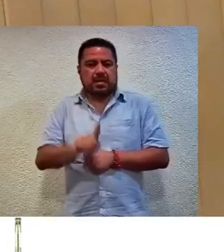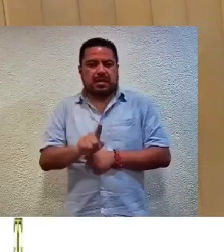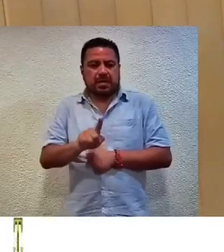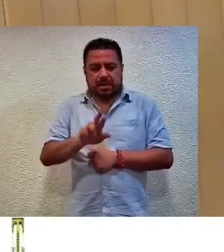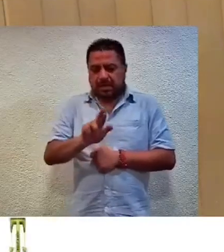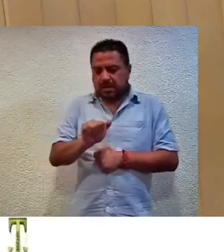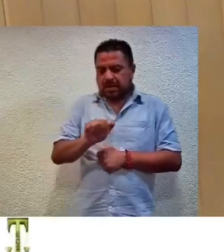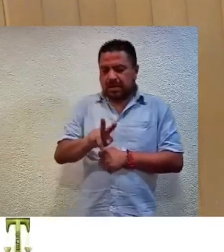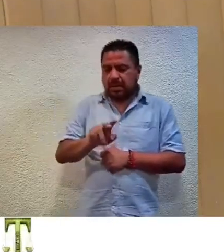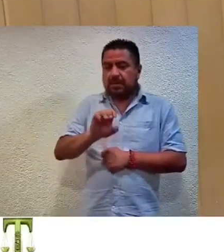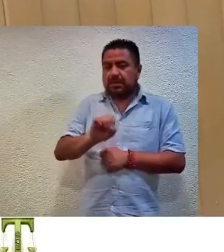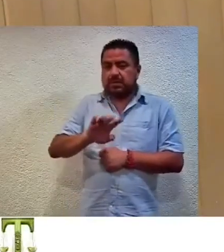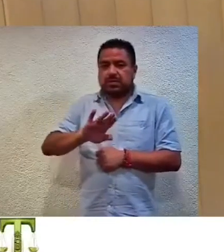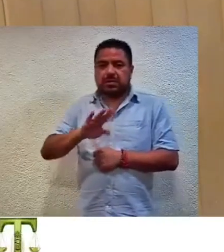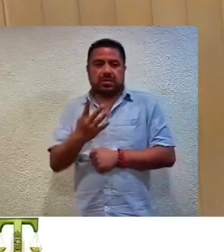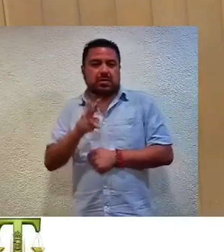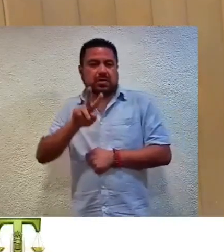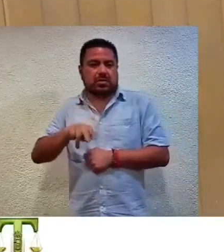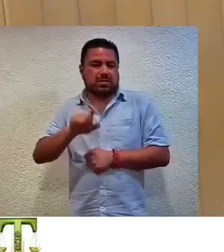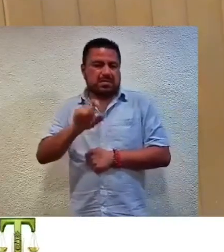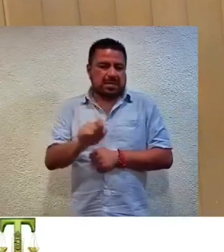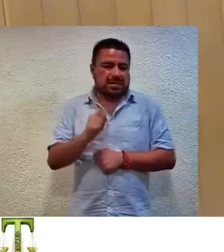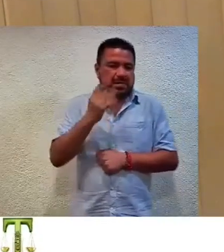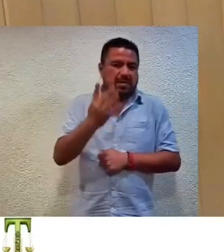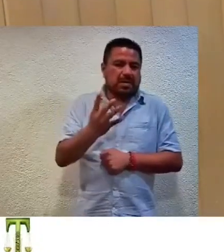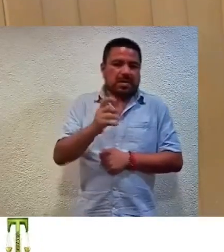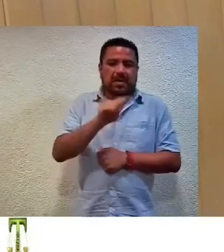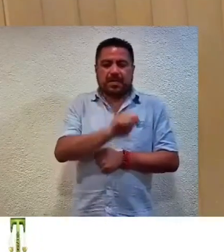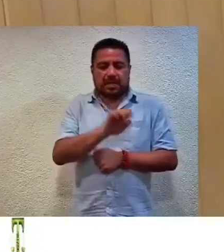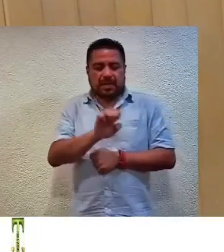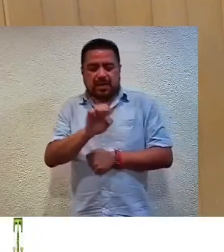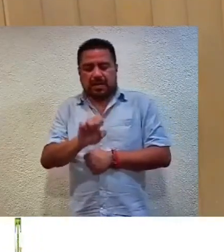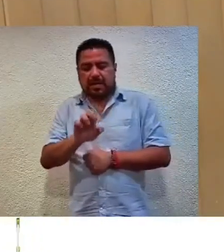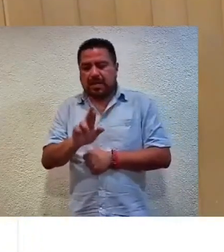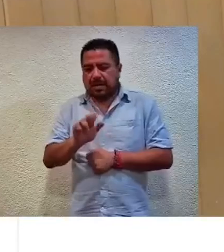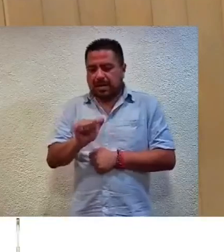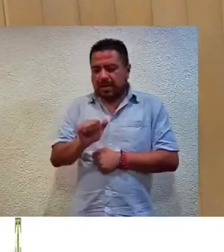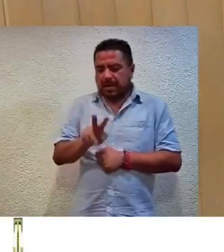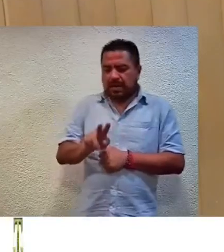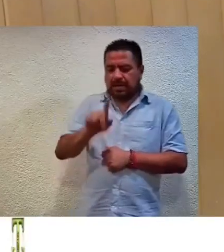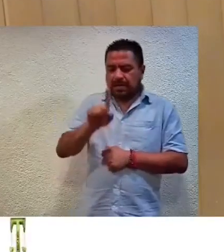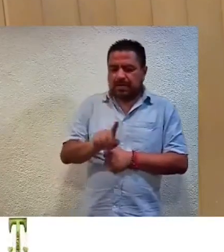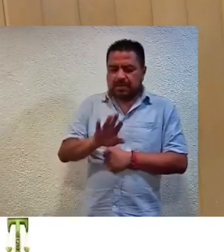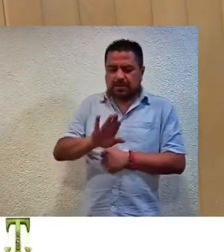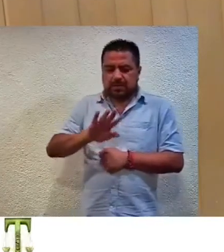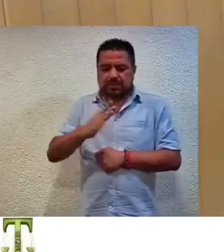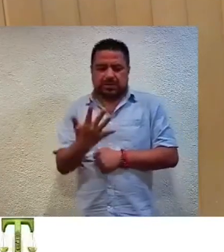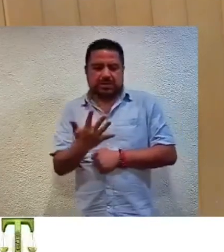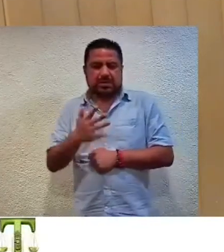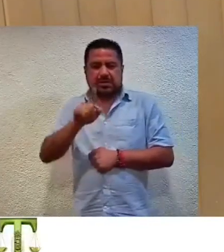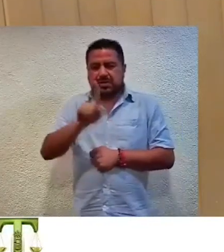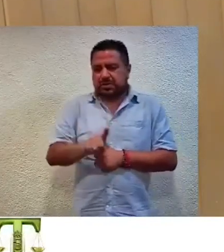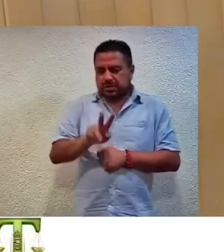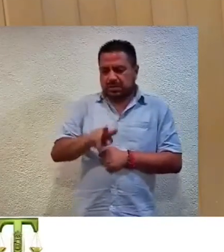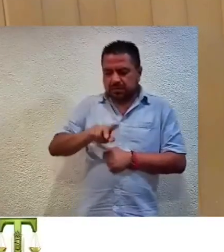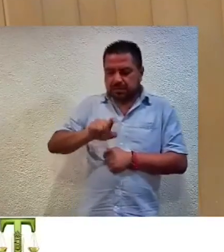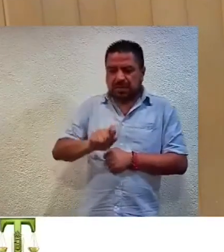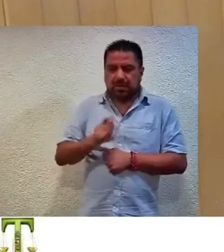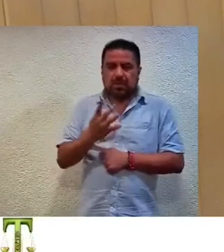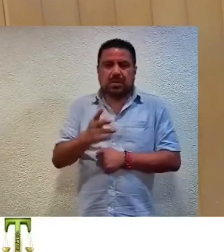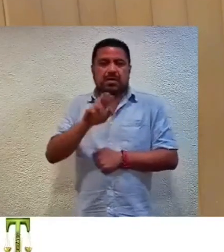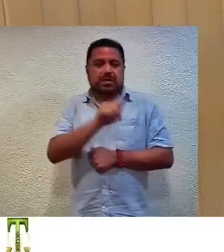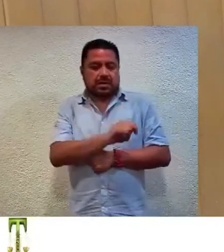-055-2024